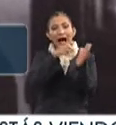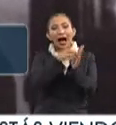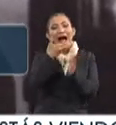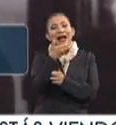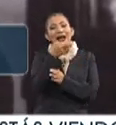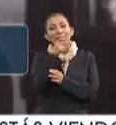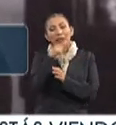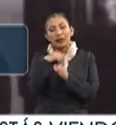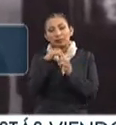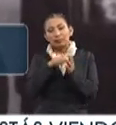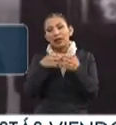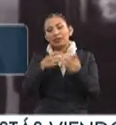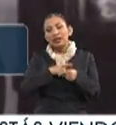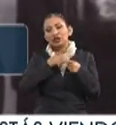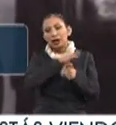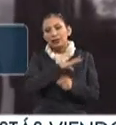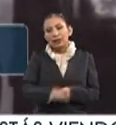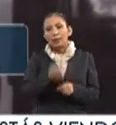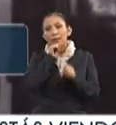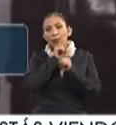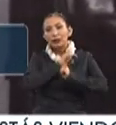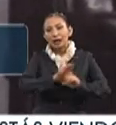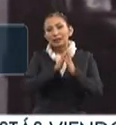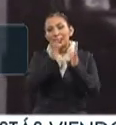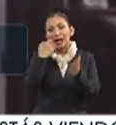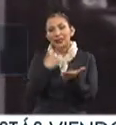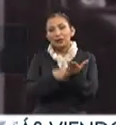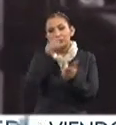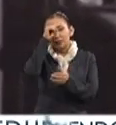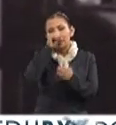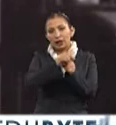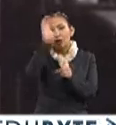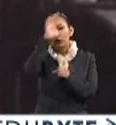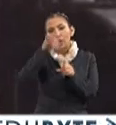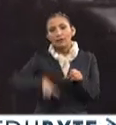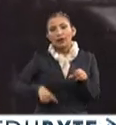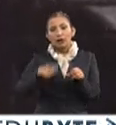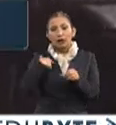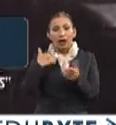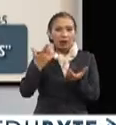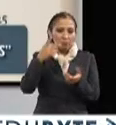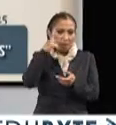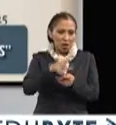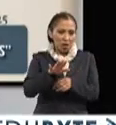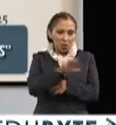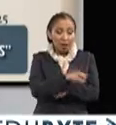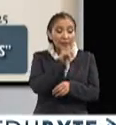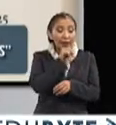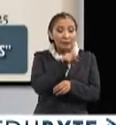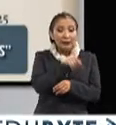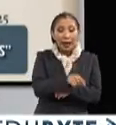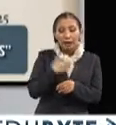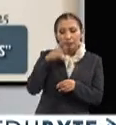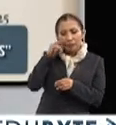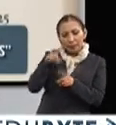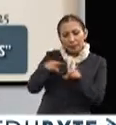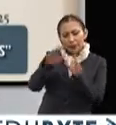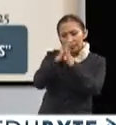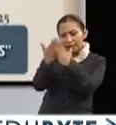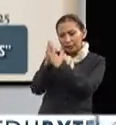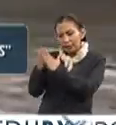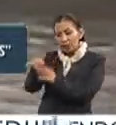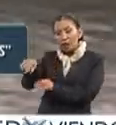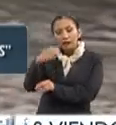Herramientas, editada por la Dirección General de Publicaciones de la Secretaría de Cultura del Gobierno de la República, que además contempla una serie de